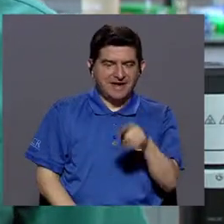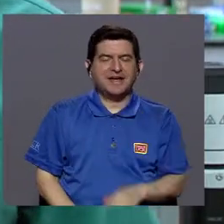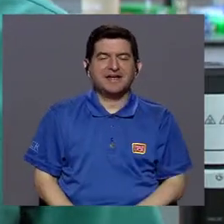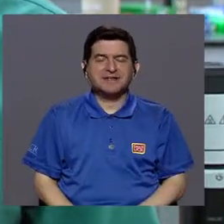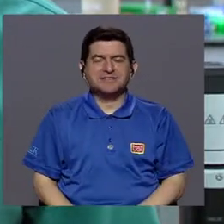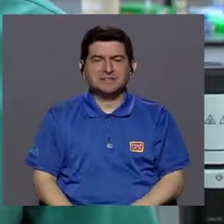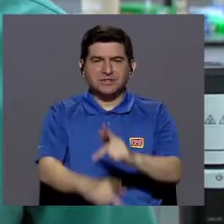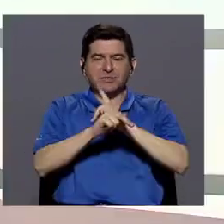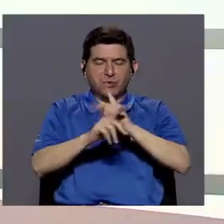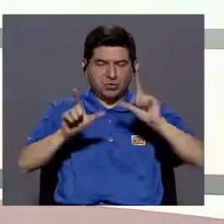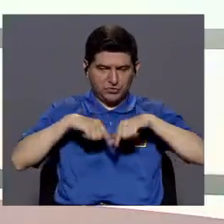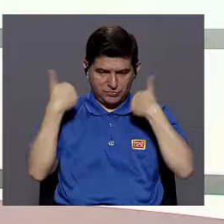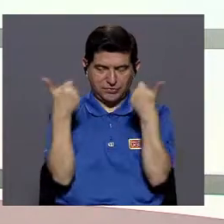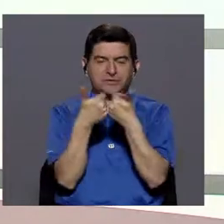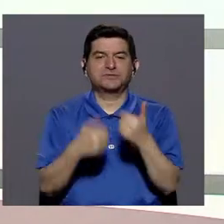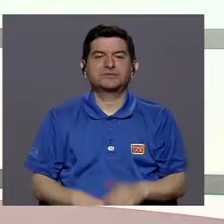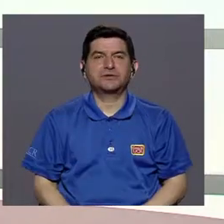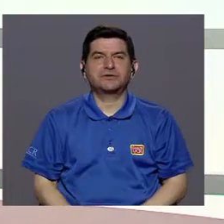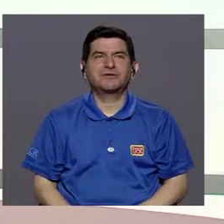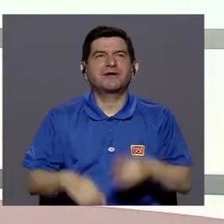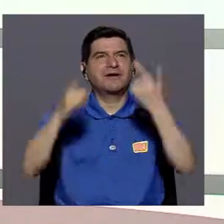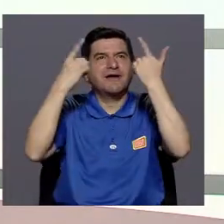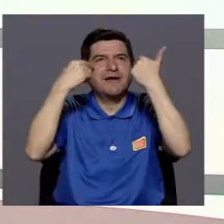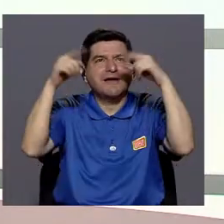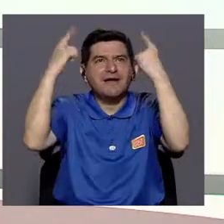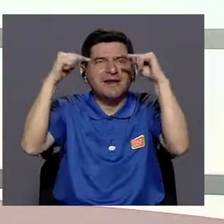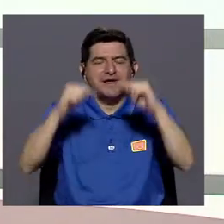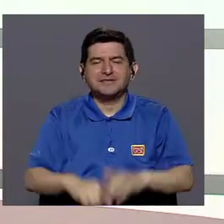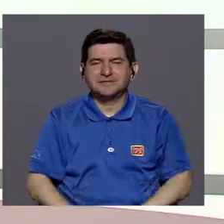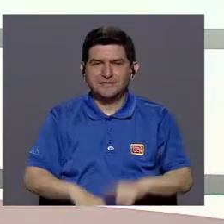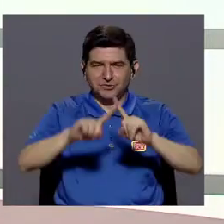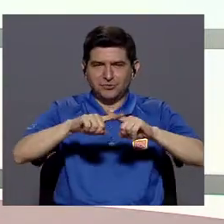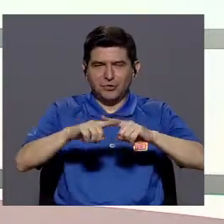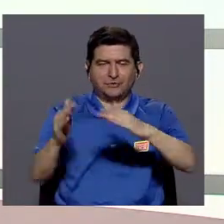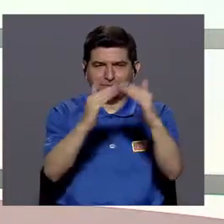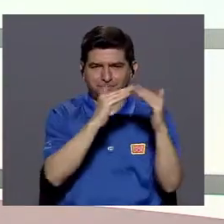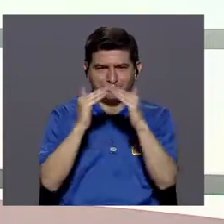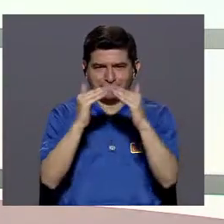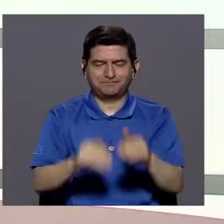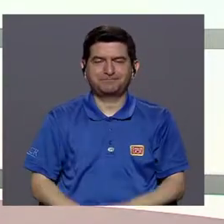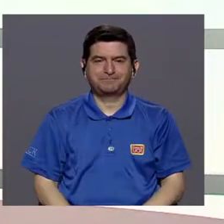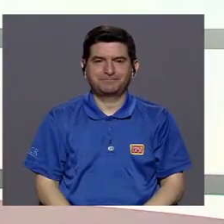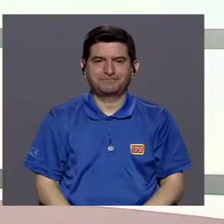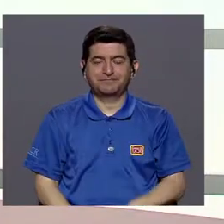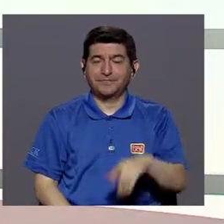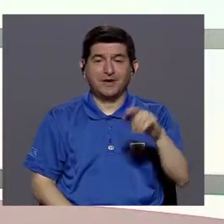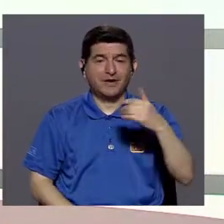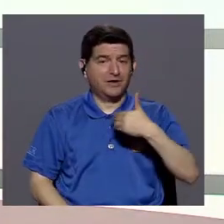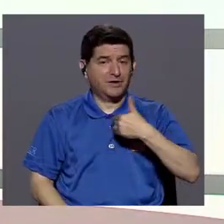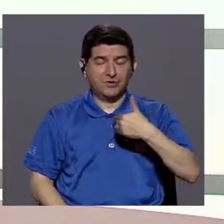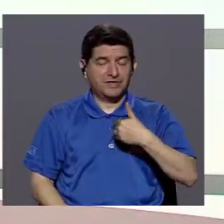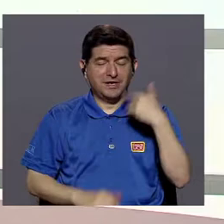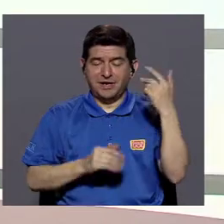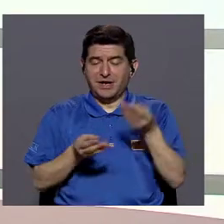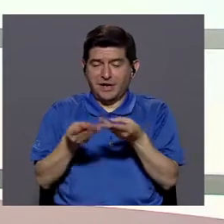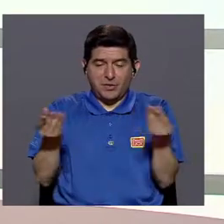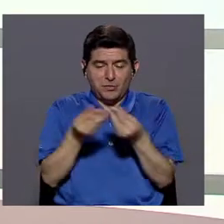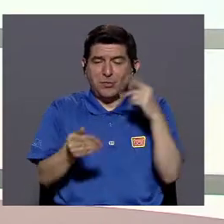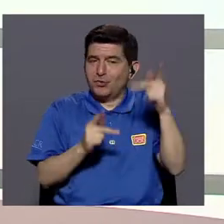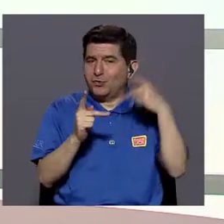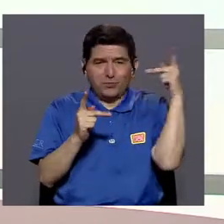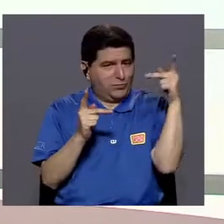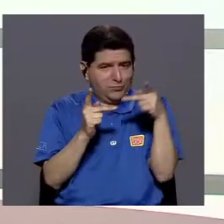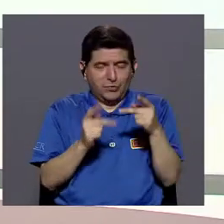inmunidad de rebaño. Lo de la efectividad, pues hay que verlo en nivel poblacional. Porque, vamos a ver, no tenemos un producto